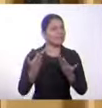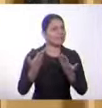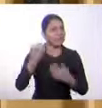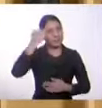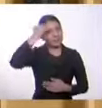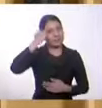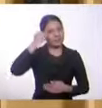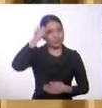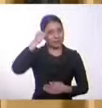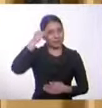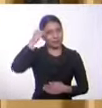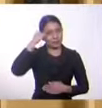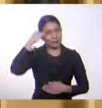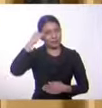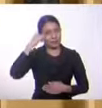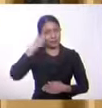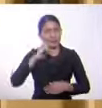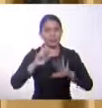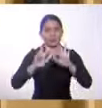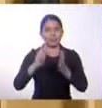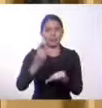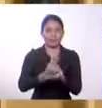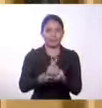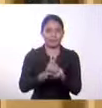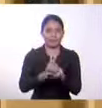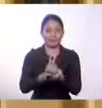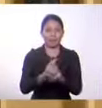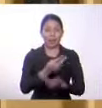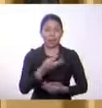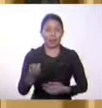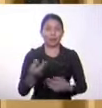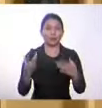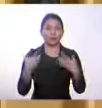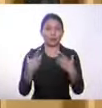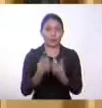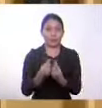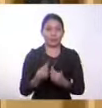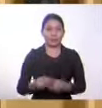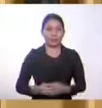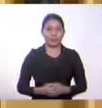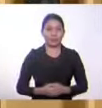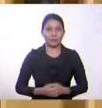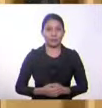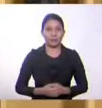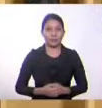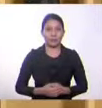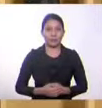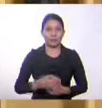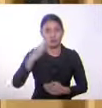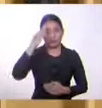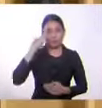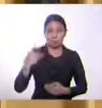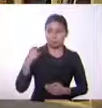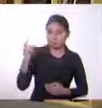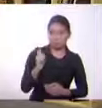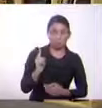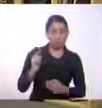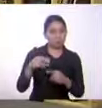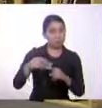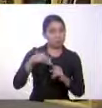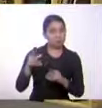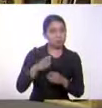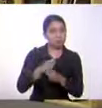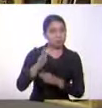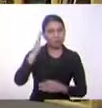aprendizaje y es el momento de octavo grado en la materia de estudios sociales. Alba Calderón está con nosotros, especialista